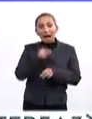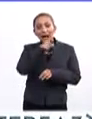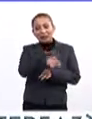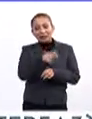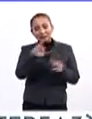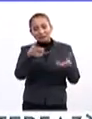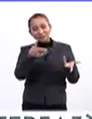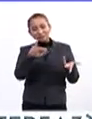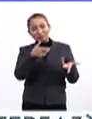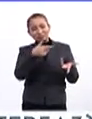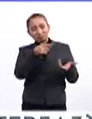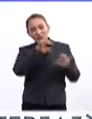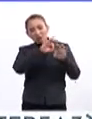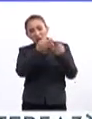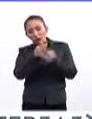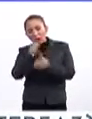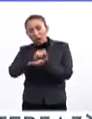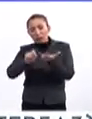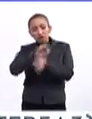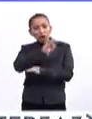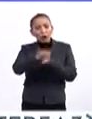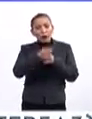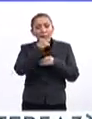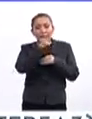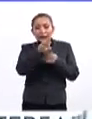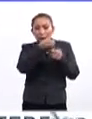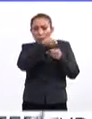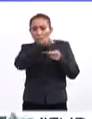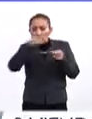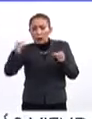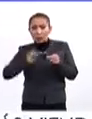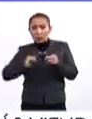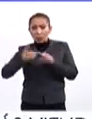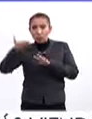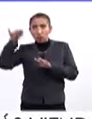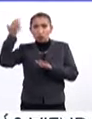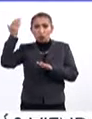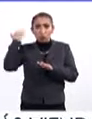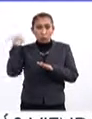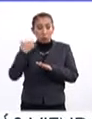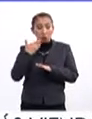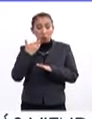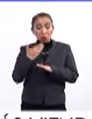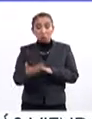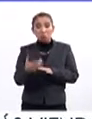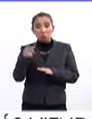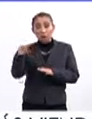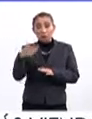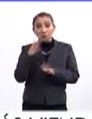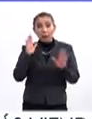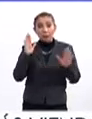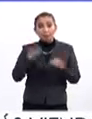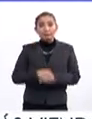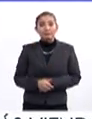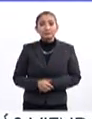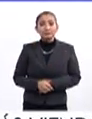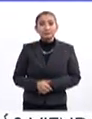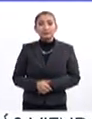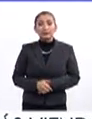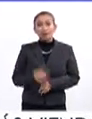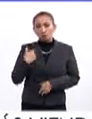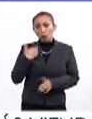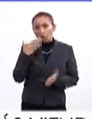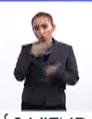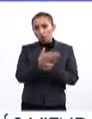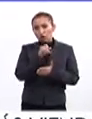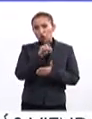del género, todo lo que nos está diciendo que una resonancia del siglo de oro es totalmente fabuloso. Entonces yo me